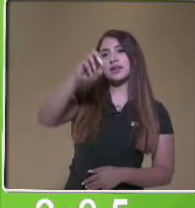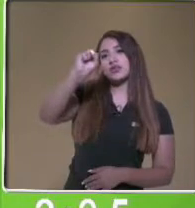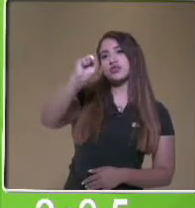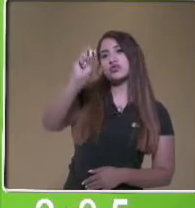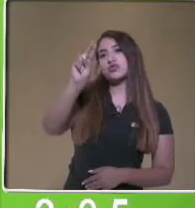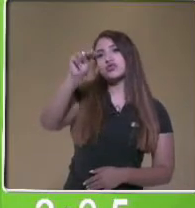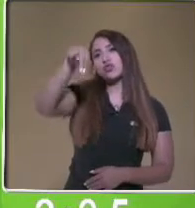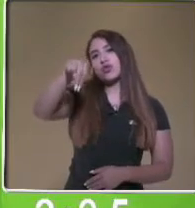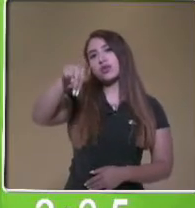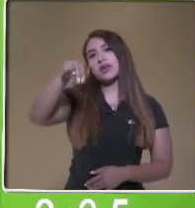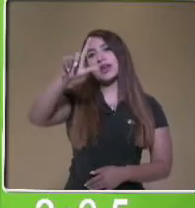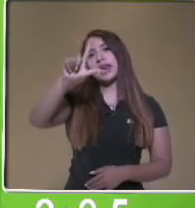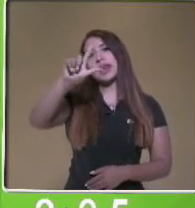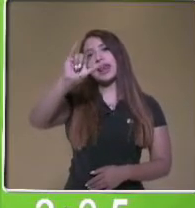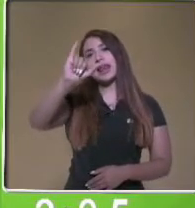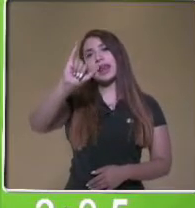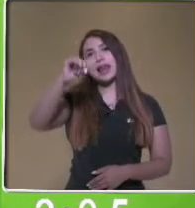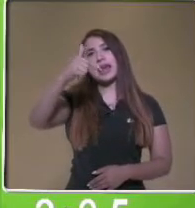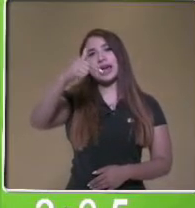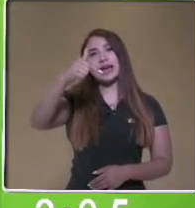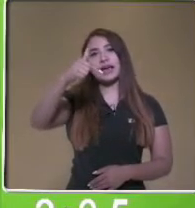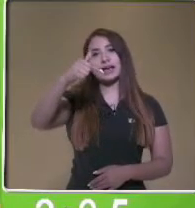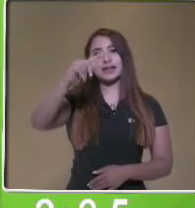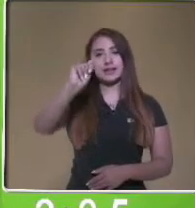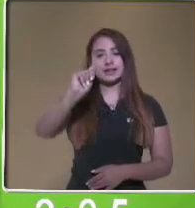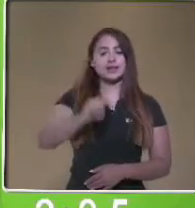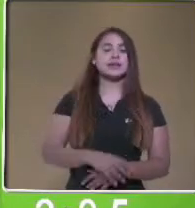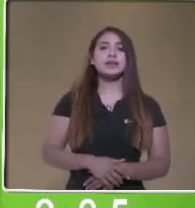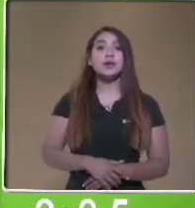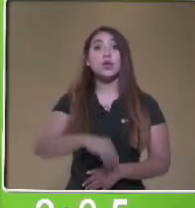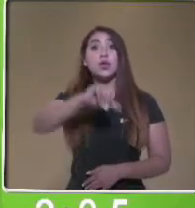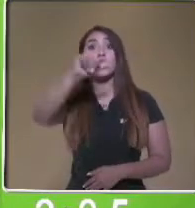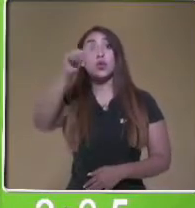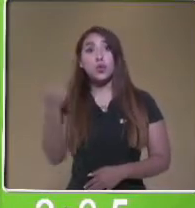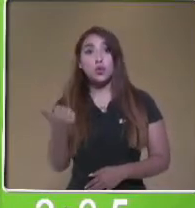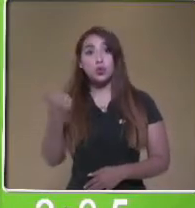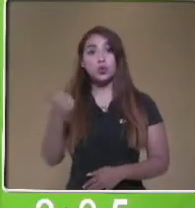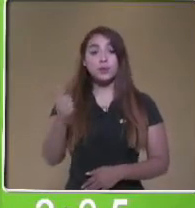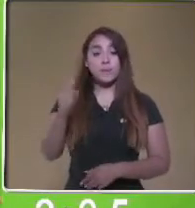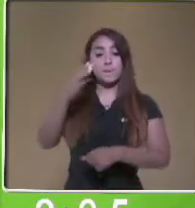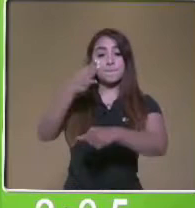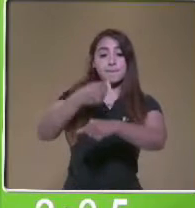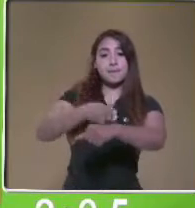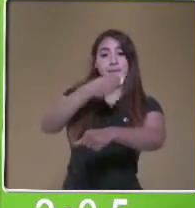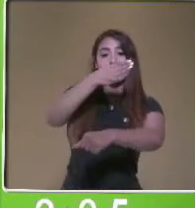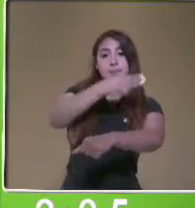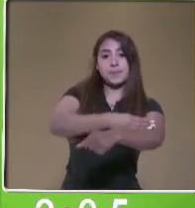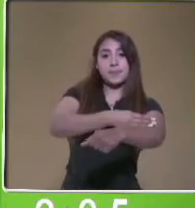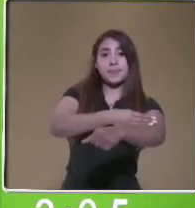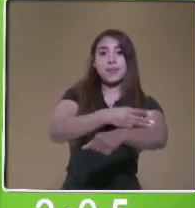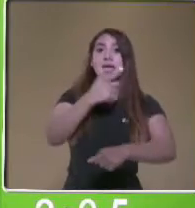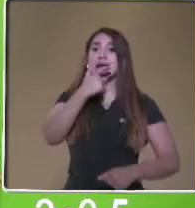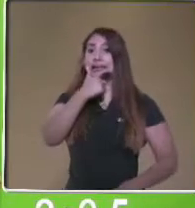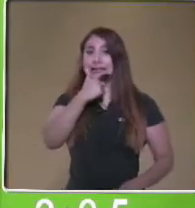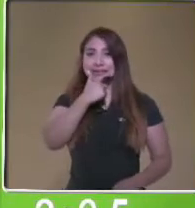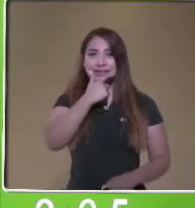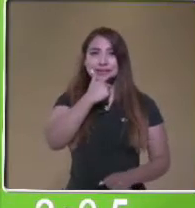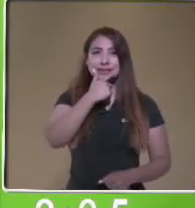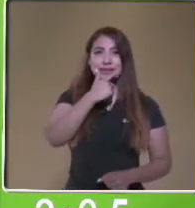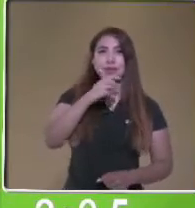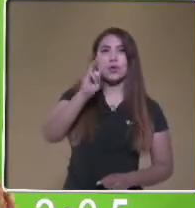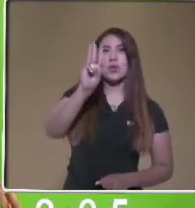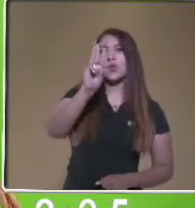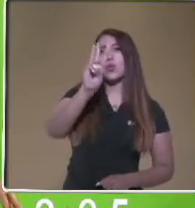Sunlight. Muy bien. El siguiente es madera. En inglés madera se dice wood.